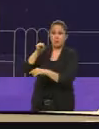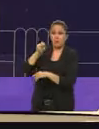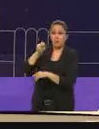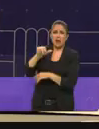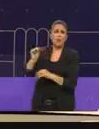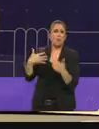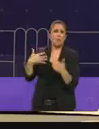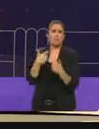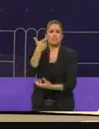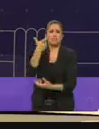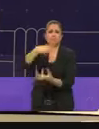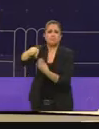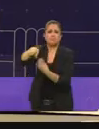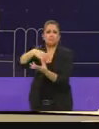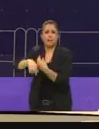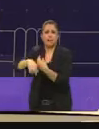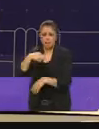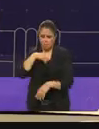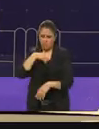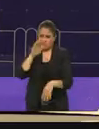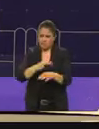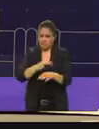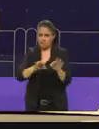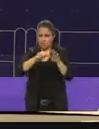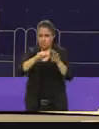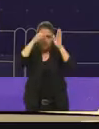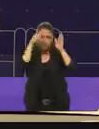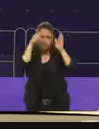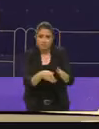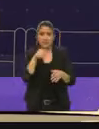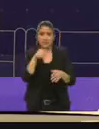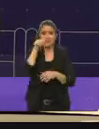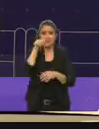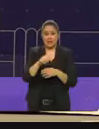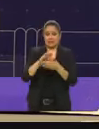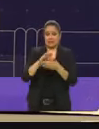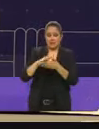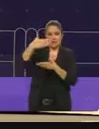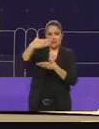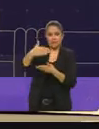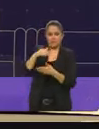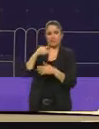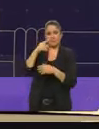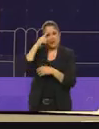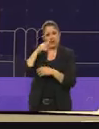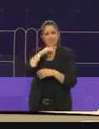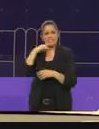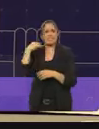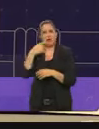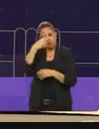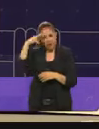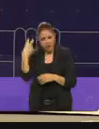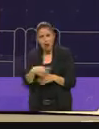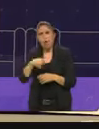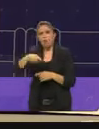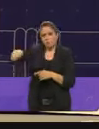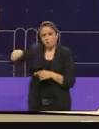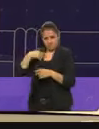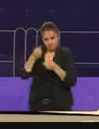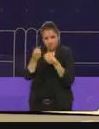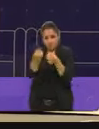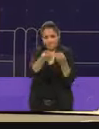emprendimiento será una prioridad con la agencia de desarrollo chilango lab los emprendedores tendrán una asesoría y lo más